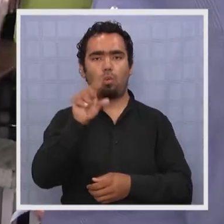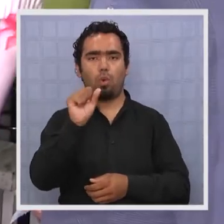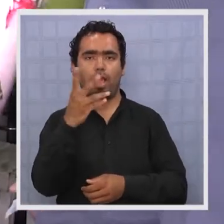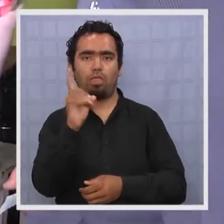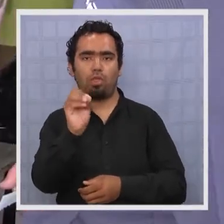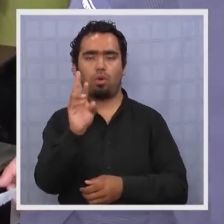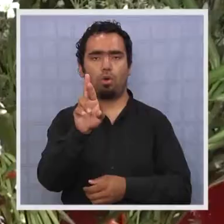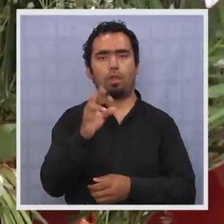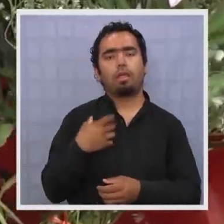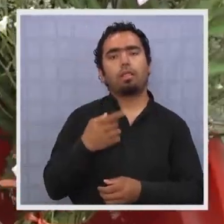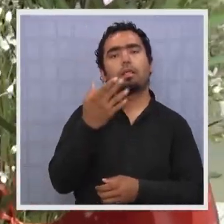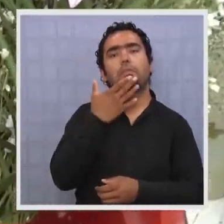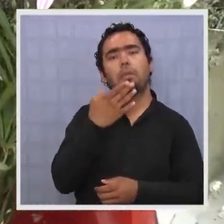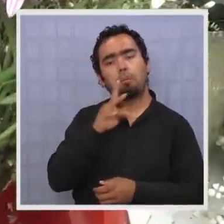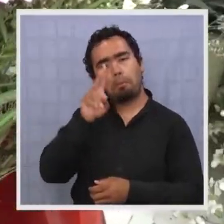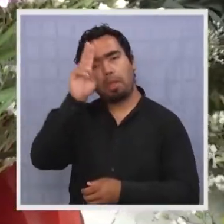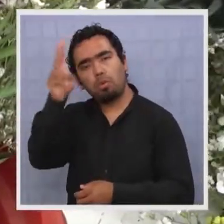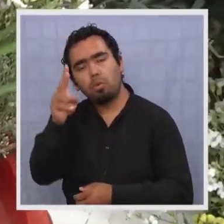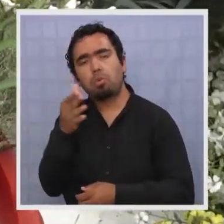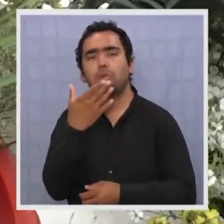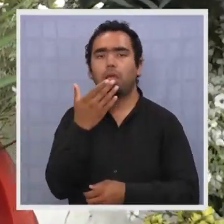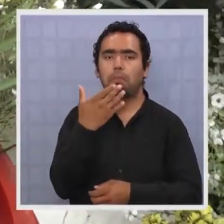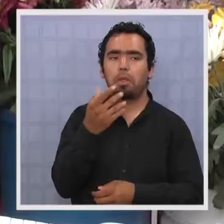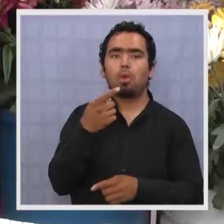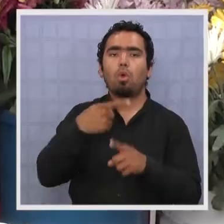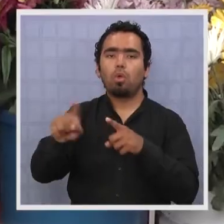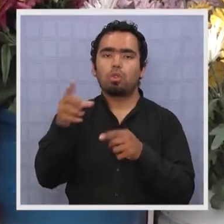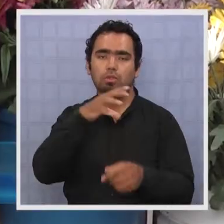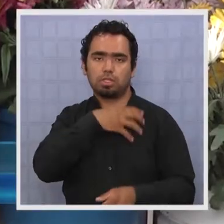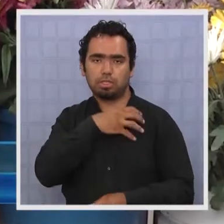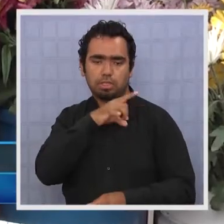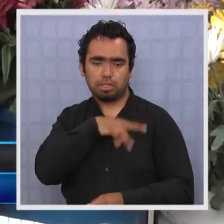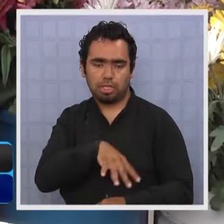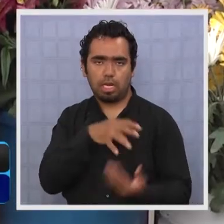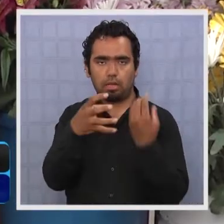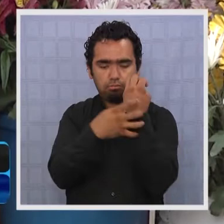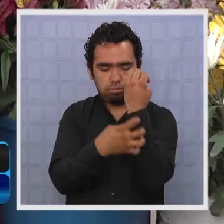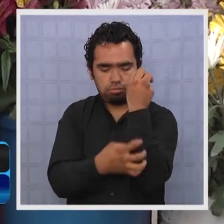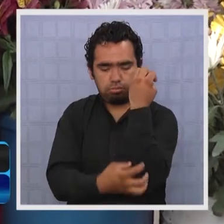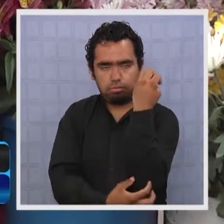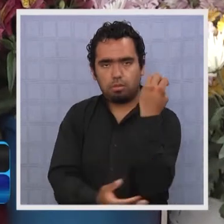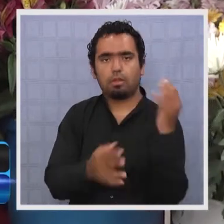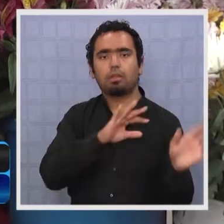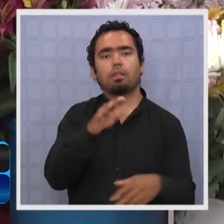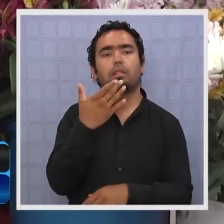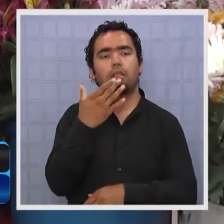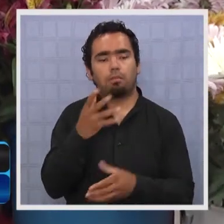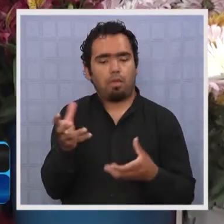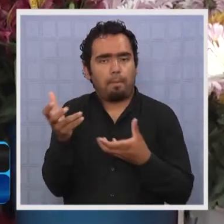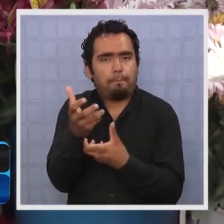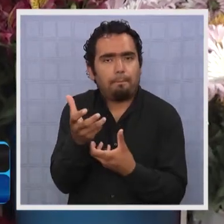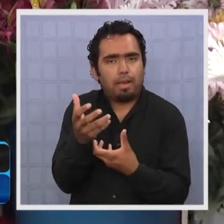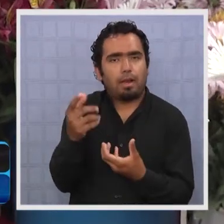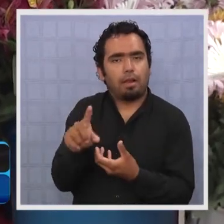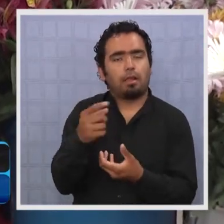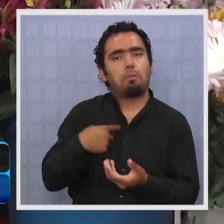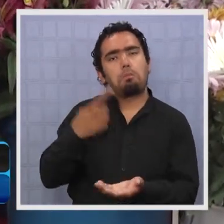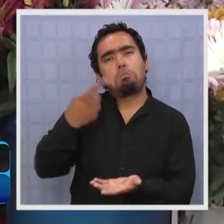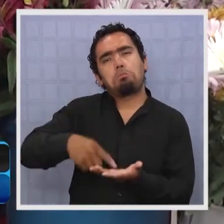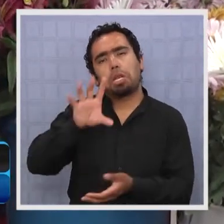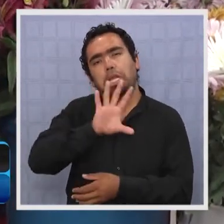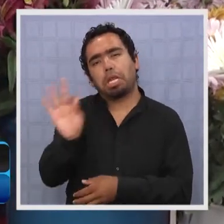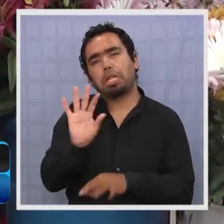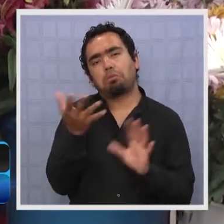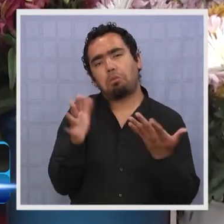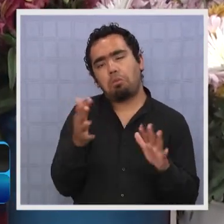Arequipa, Perú y de otras regiones de Chile. Pero hay buenos precios en ramos, los que se llaman para el cementerio. ¿Cuánto vale? El ramo